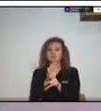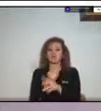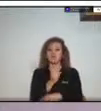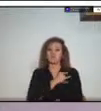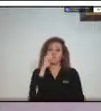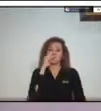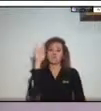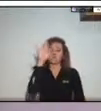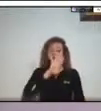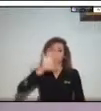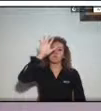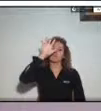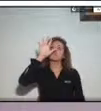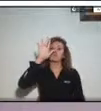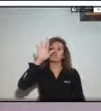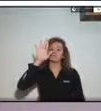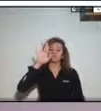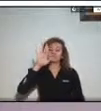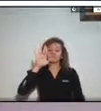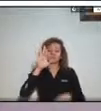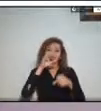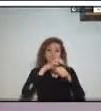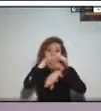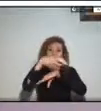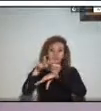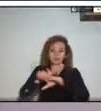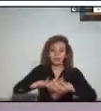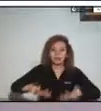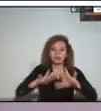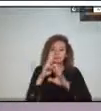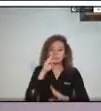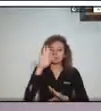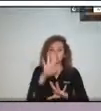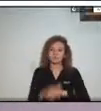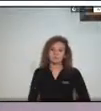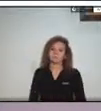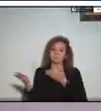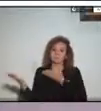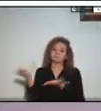entonces Nelson bienvenido vas a moderar entonces